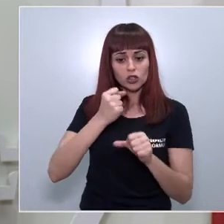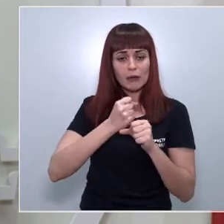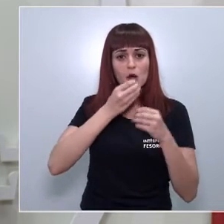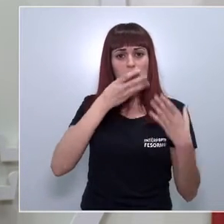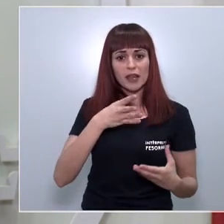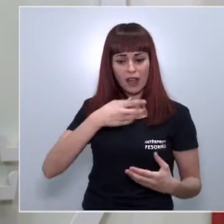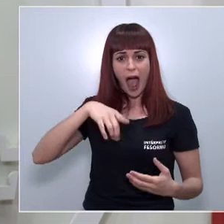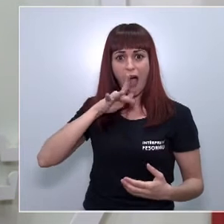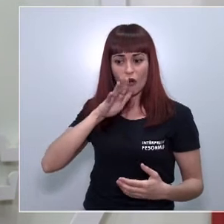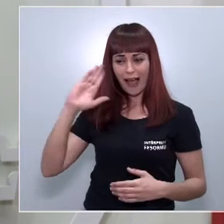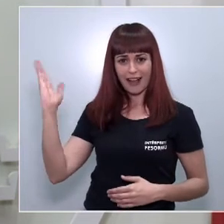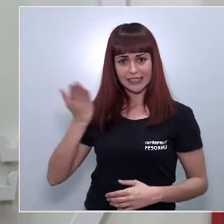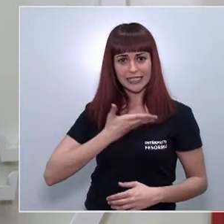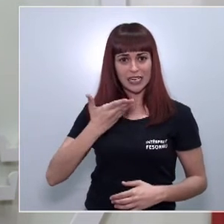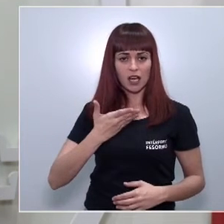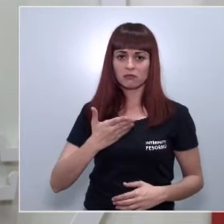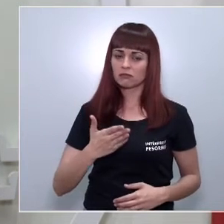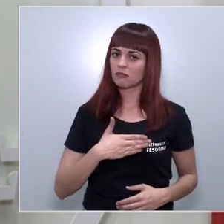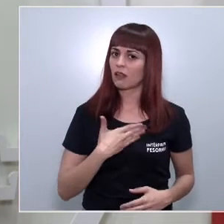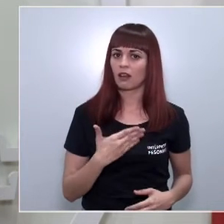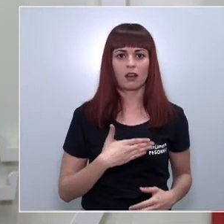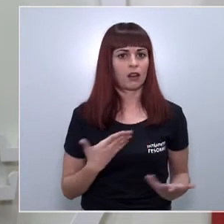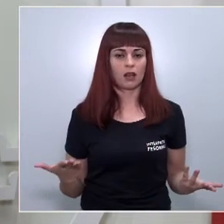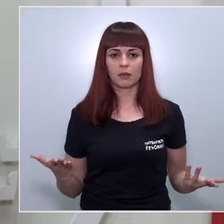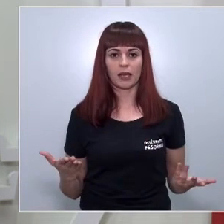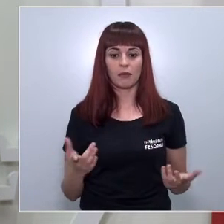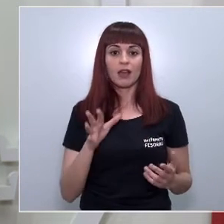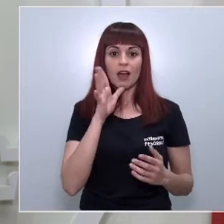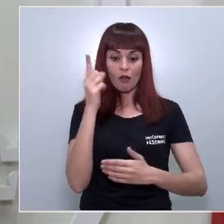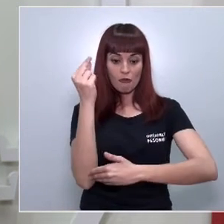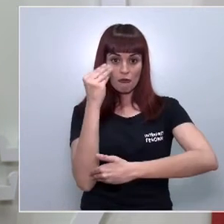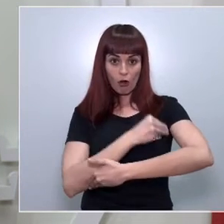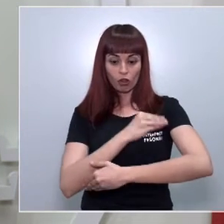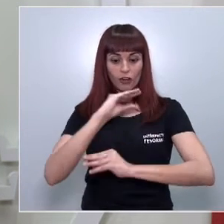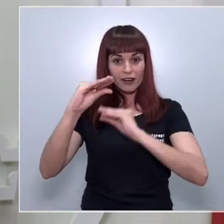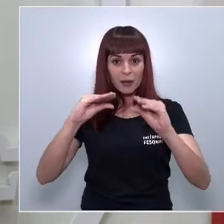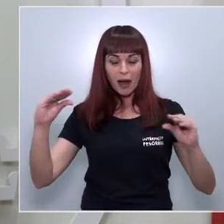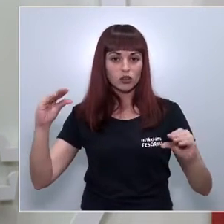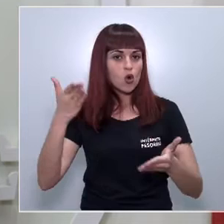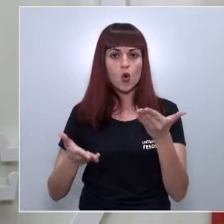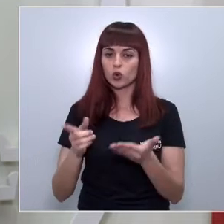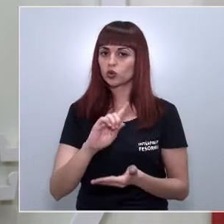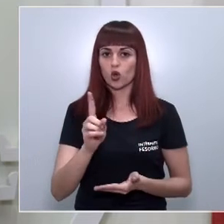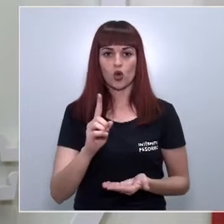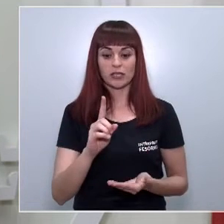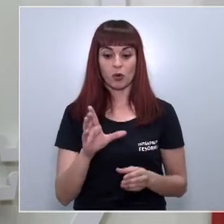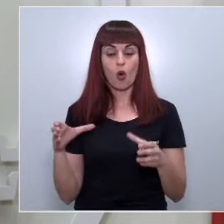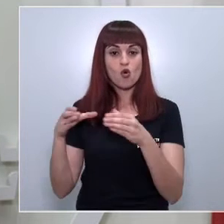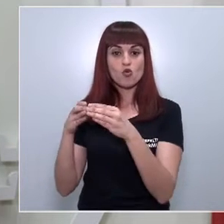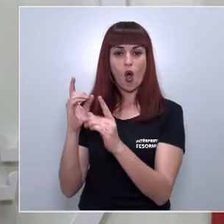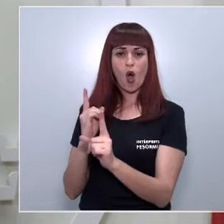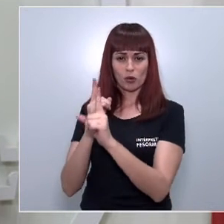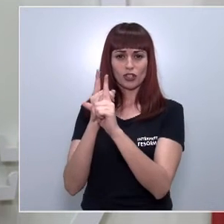trabajo. Es lamentable el criterio en el reparto de los fondos y lo que es principal partido de la oposición